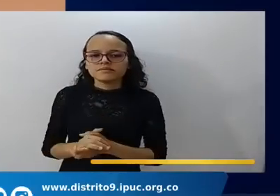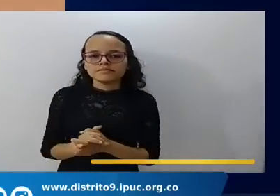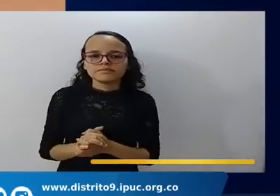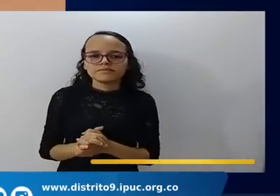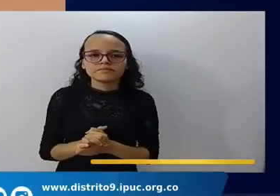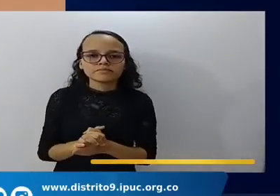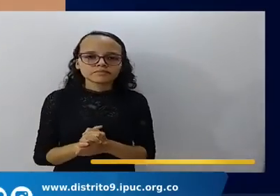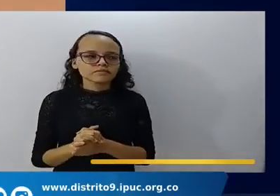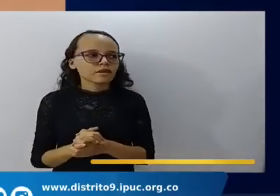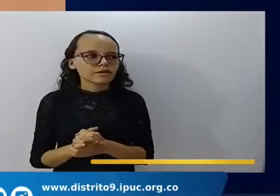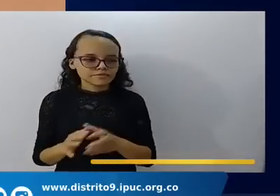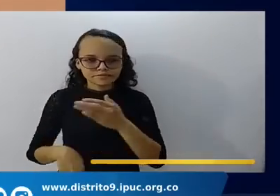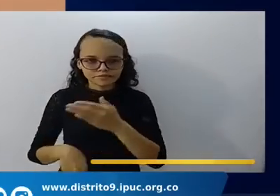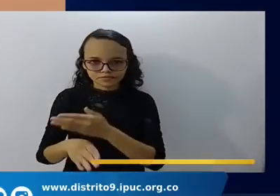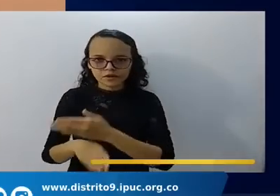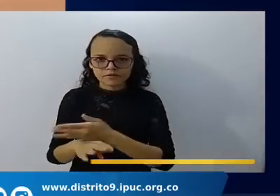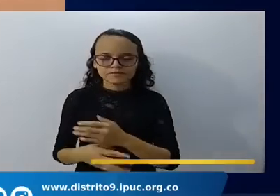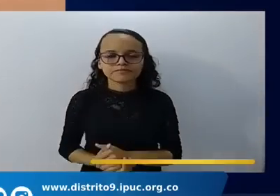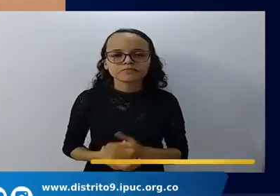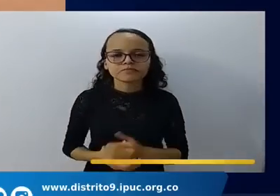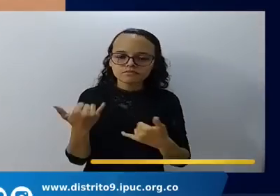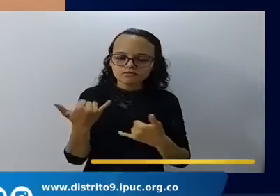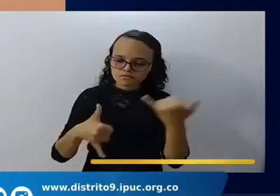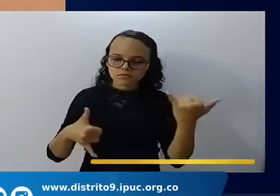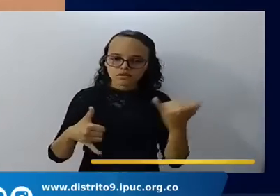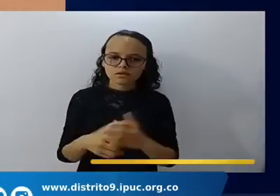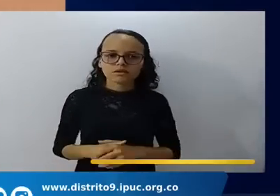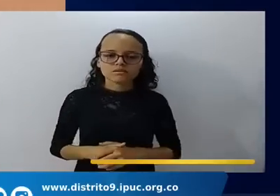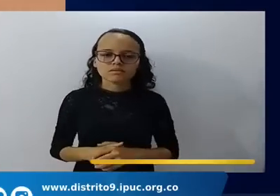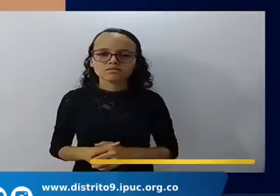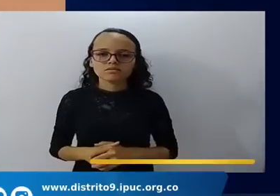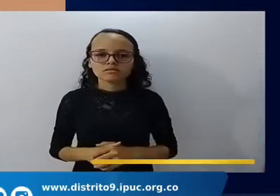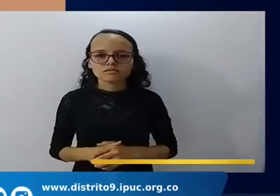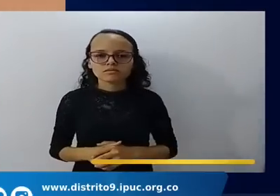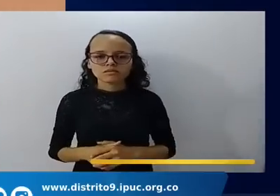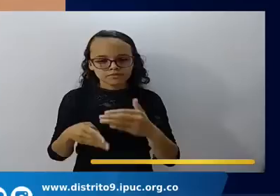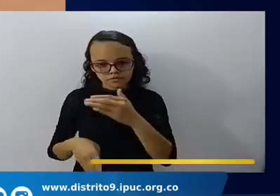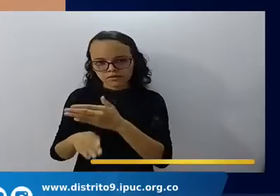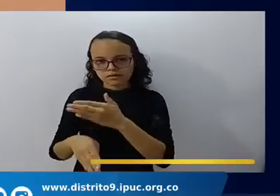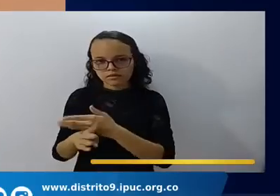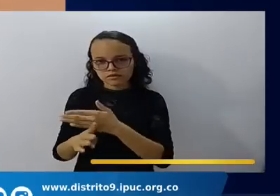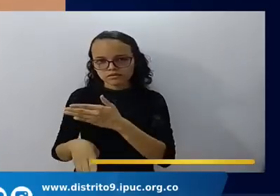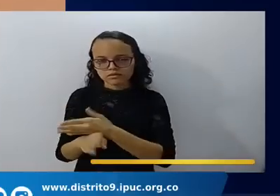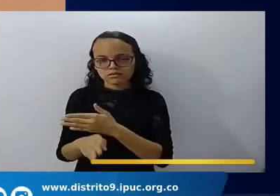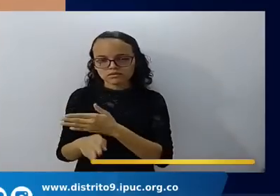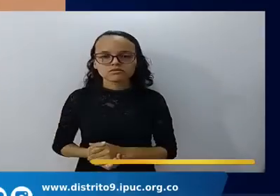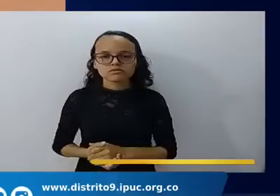entonces avancemos y terminamos avancemos y terminamos